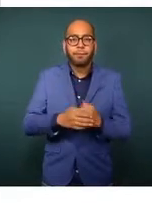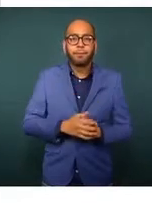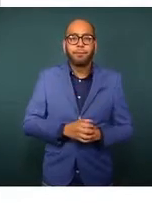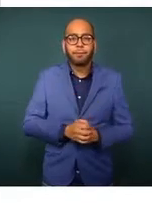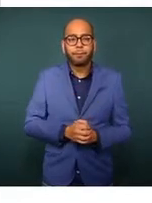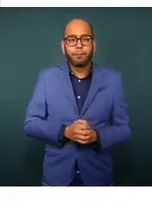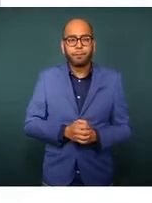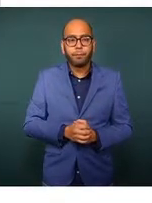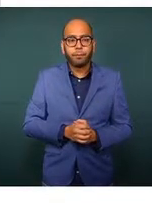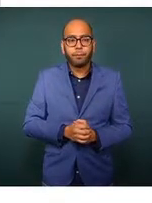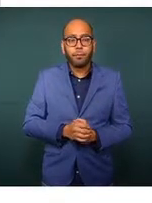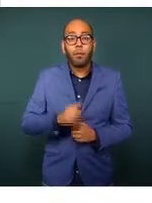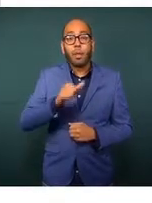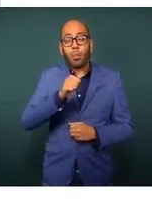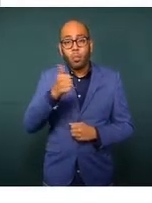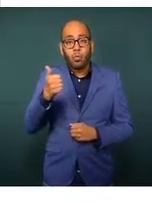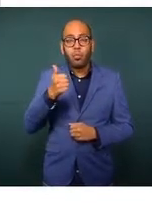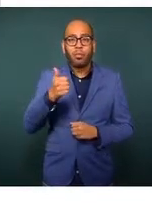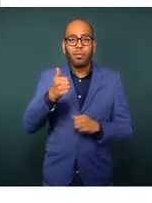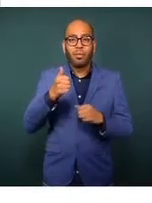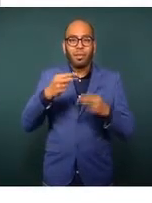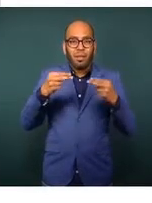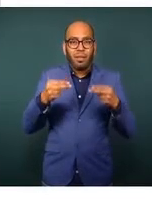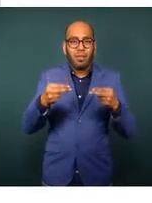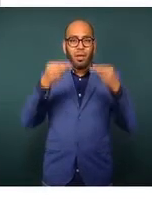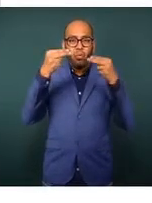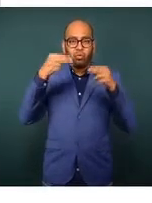En el robo a comercio, igual,